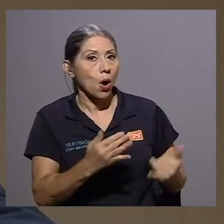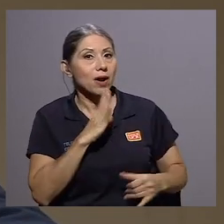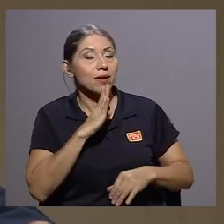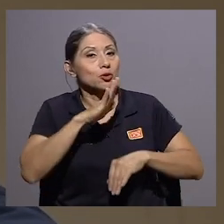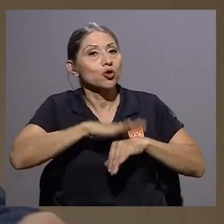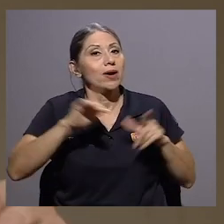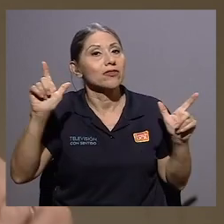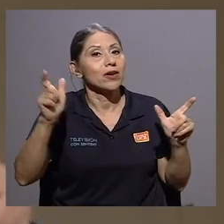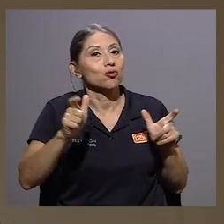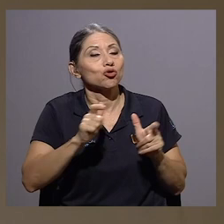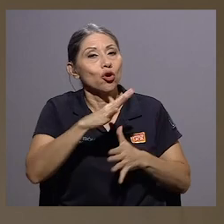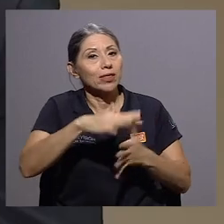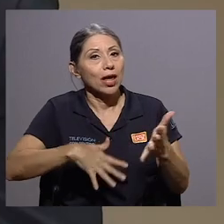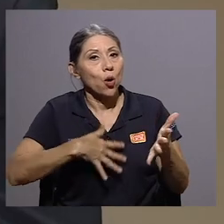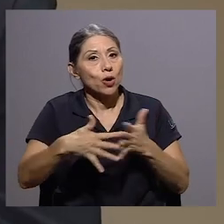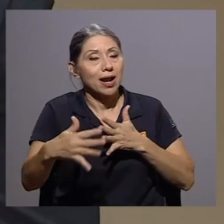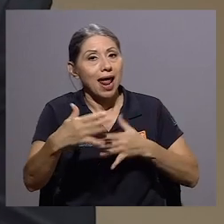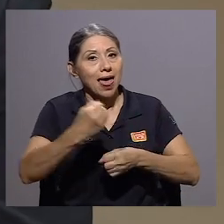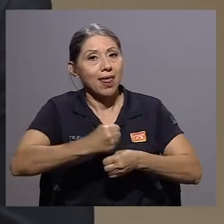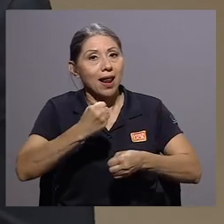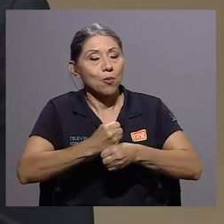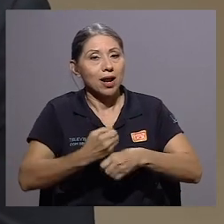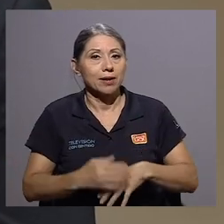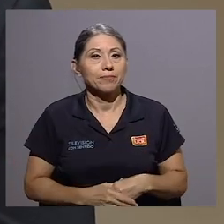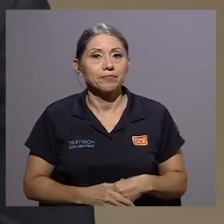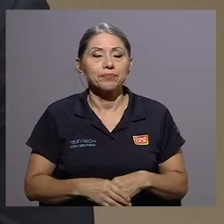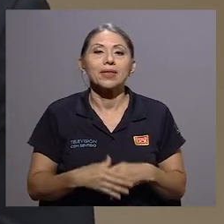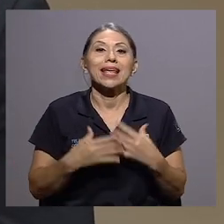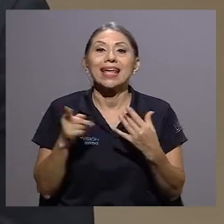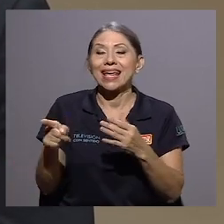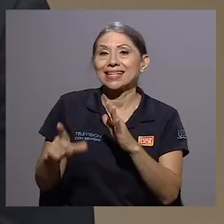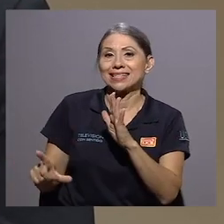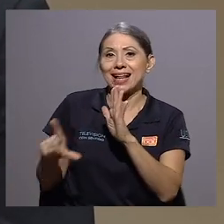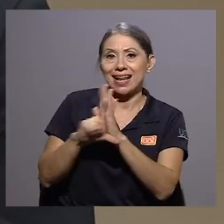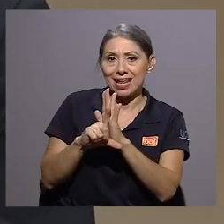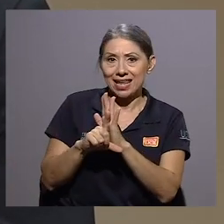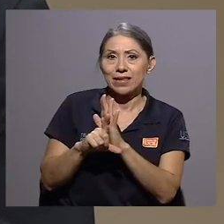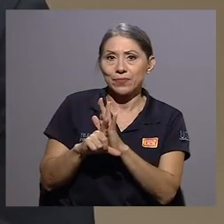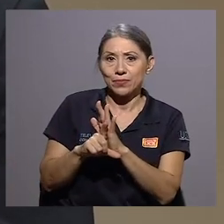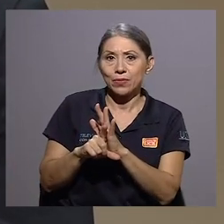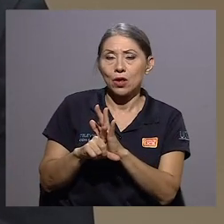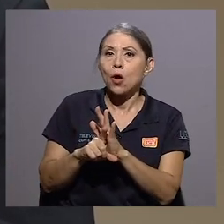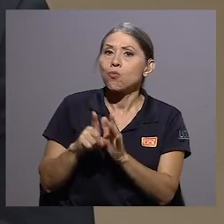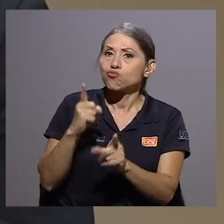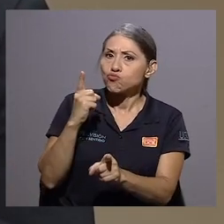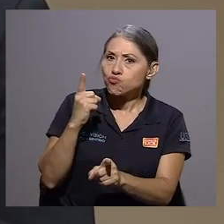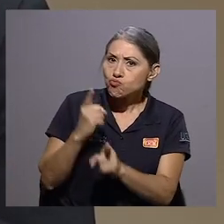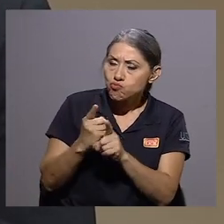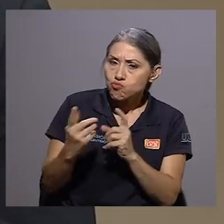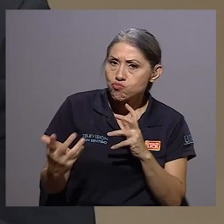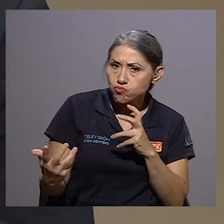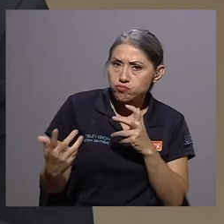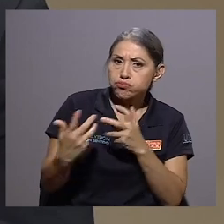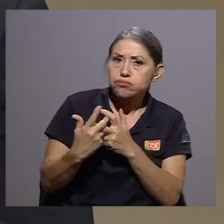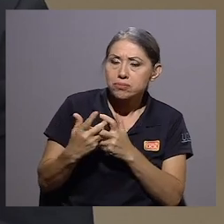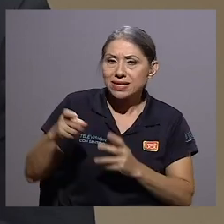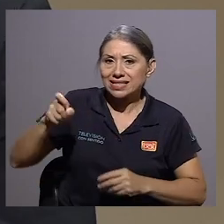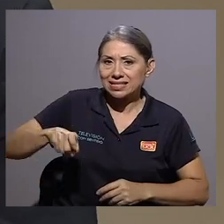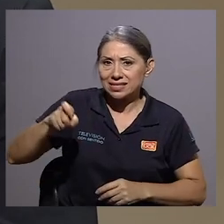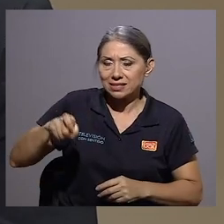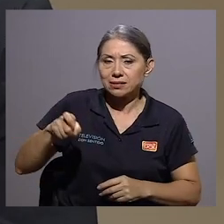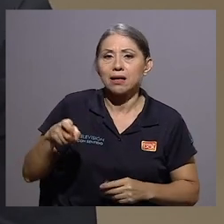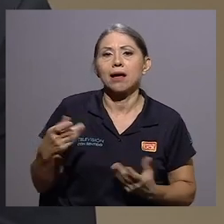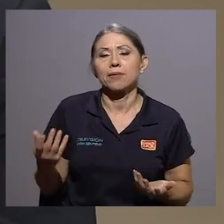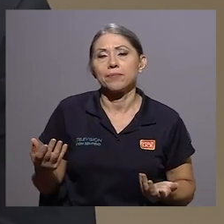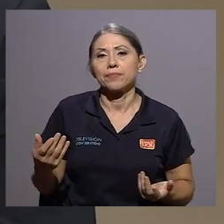Laboral. ¿En qué consiste? Sí. Esta ley a mí me parece que fue muy apropiada y necesaria